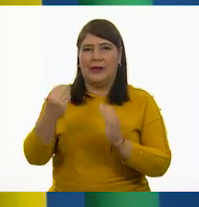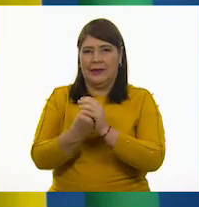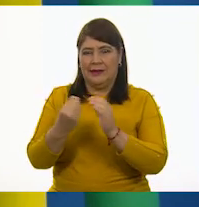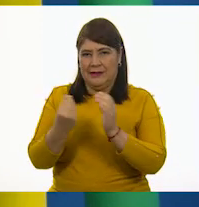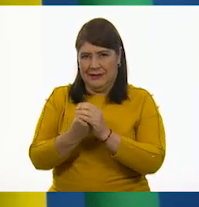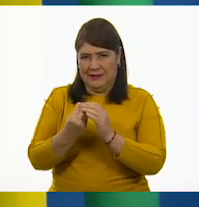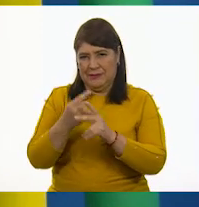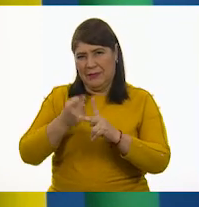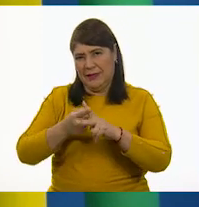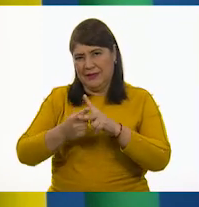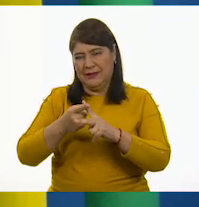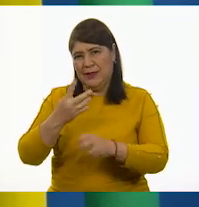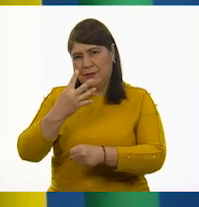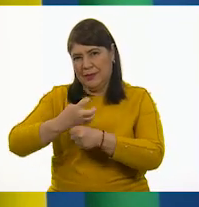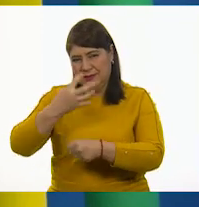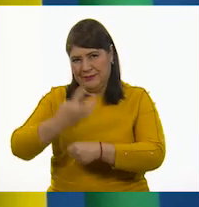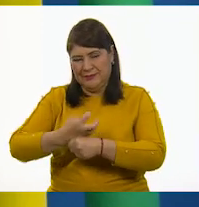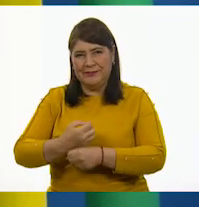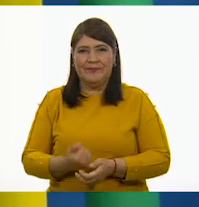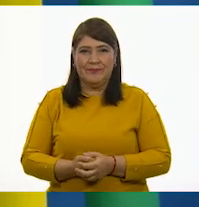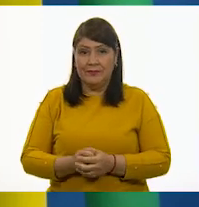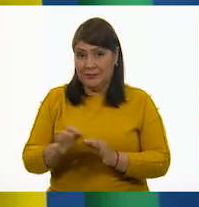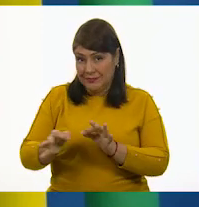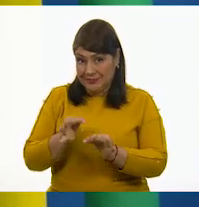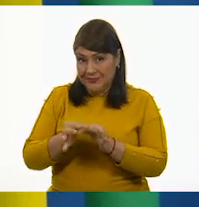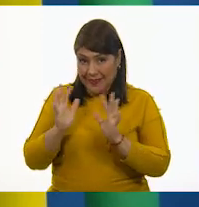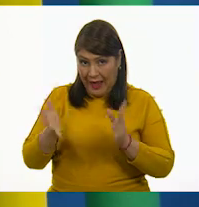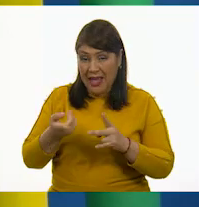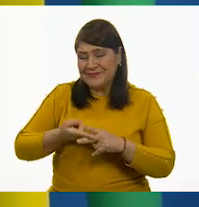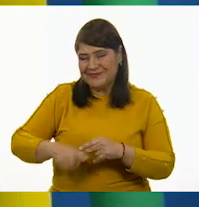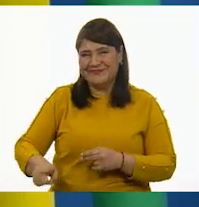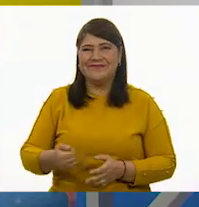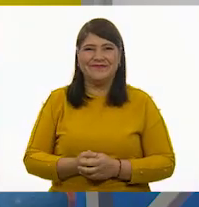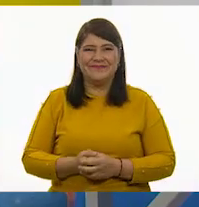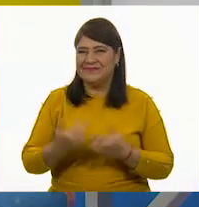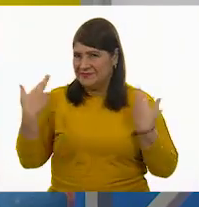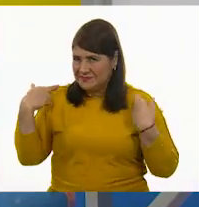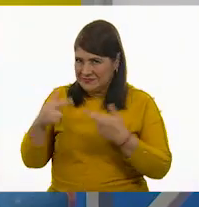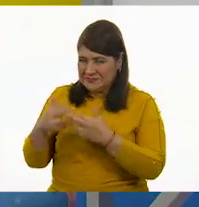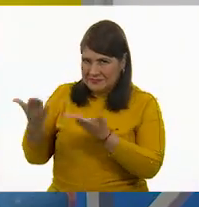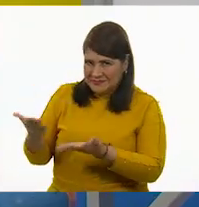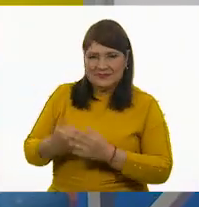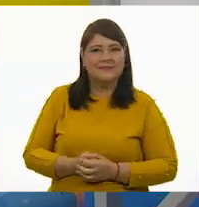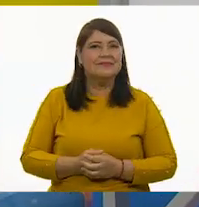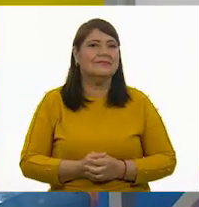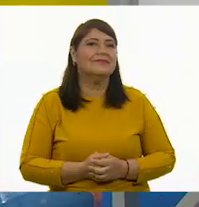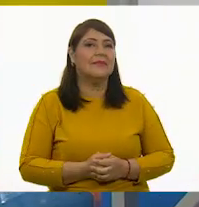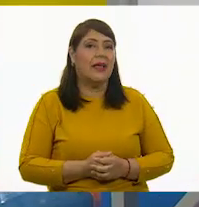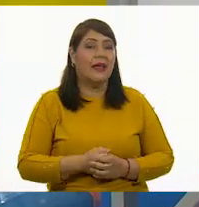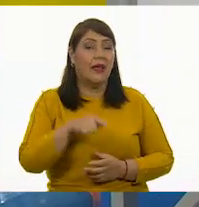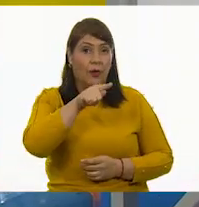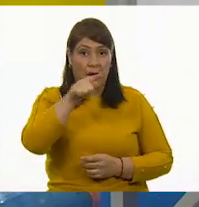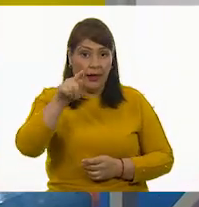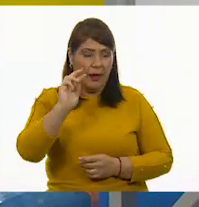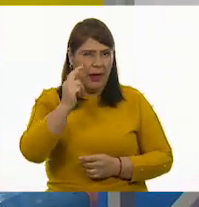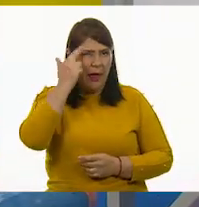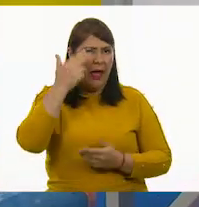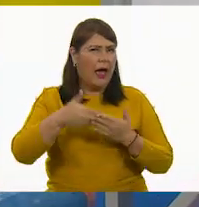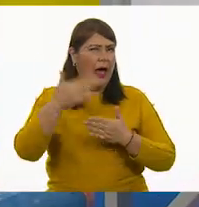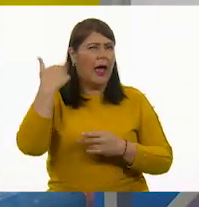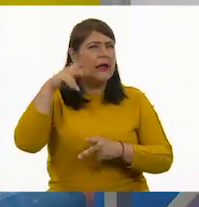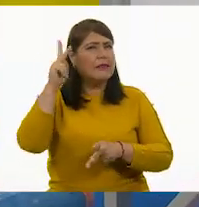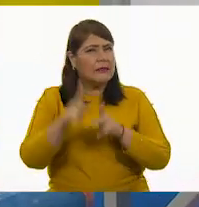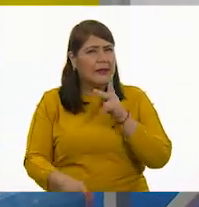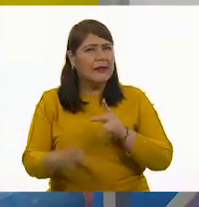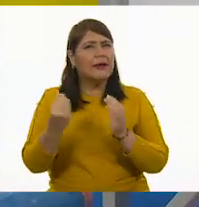de cuarto grado. ¿Listos? Pues comencemos, maestro. Pues recordarás en qué nos quedamos la clase